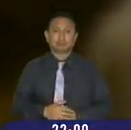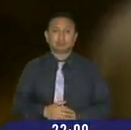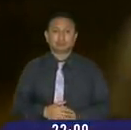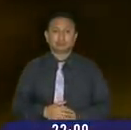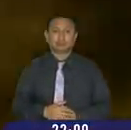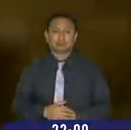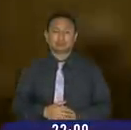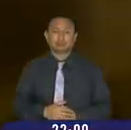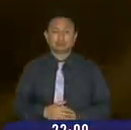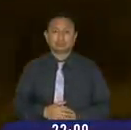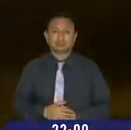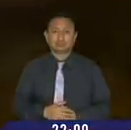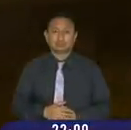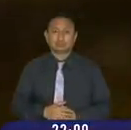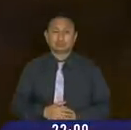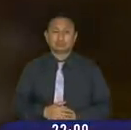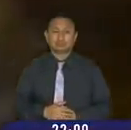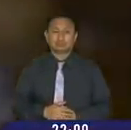Informó Álvaro Terán.